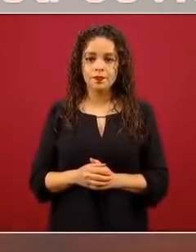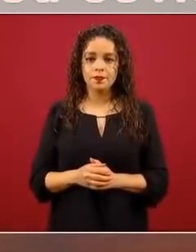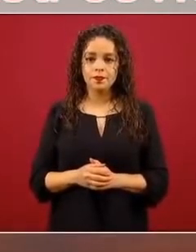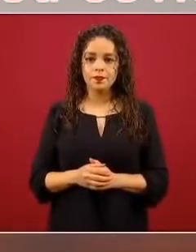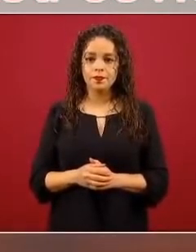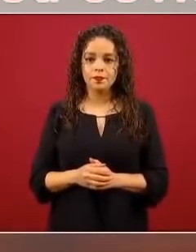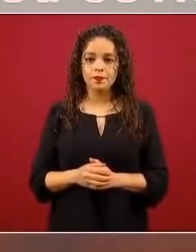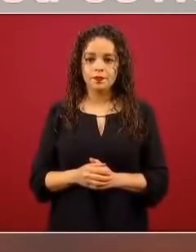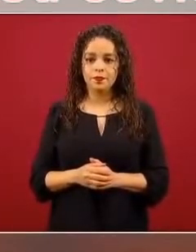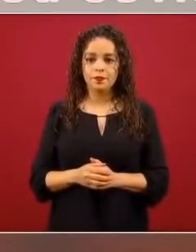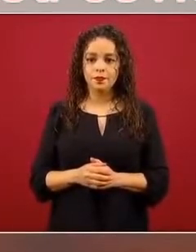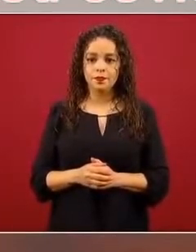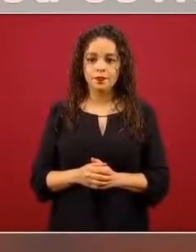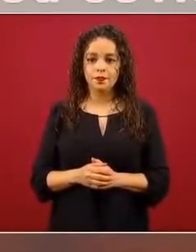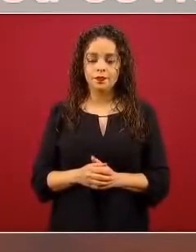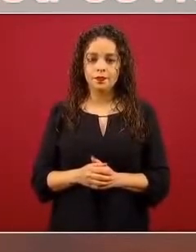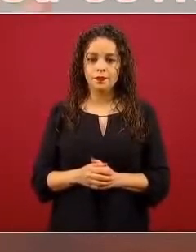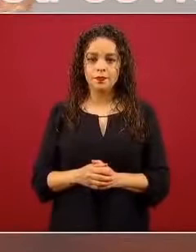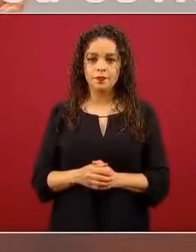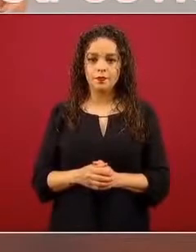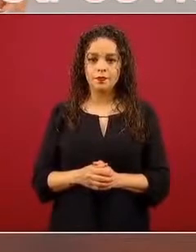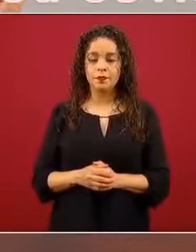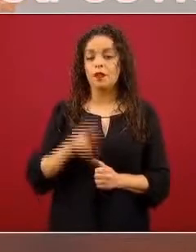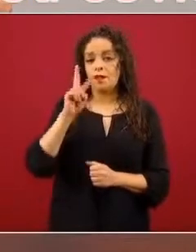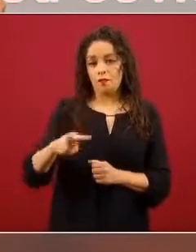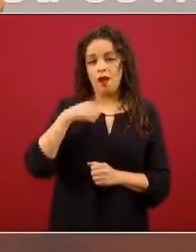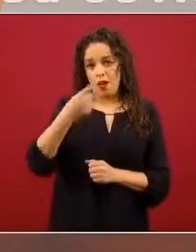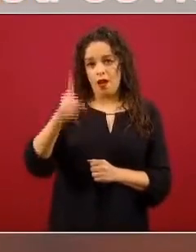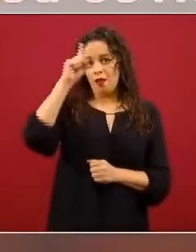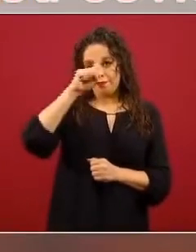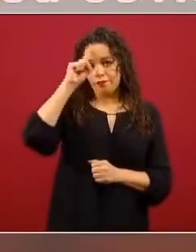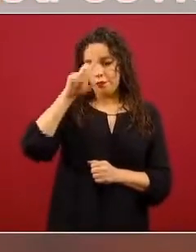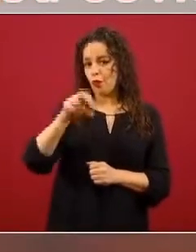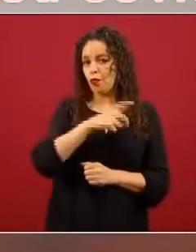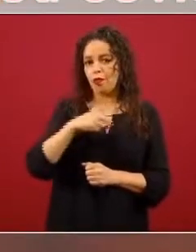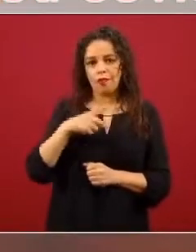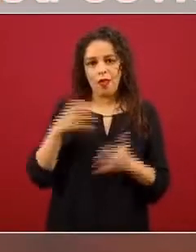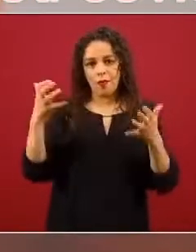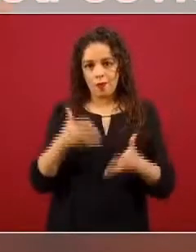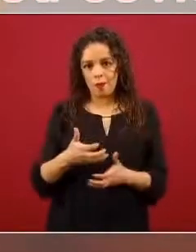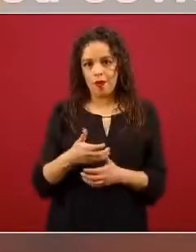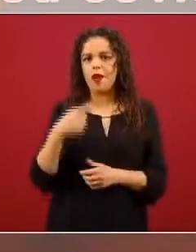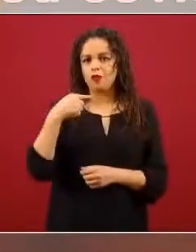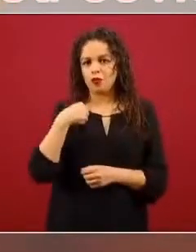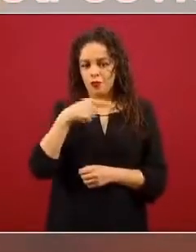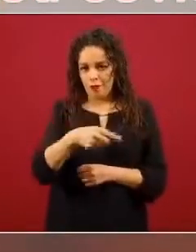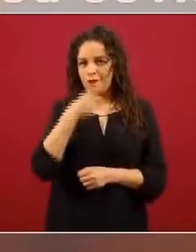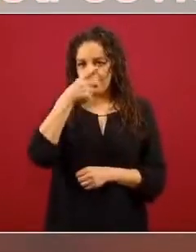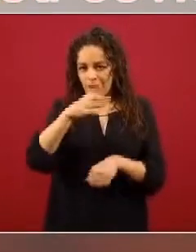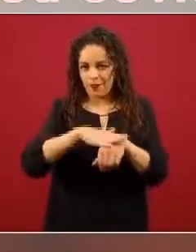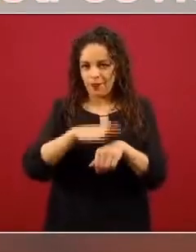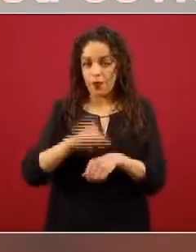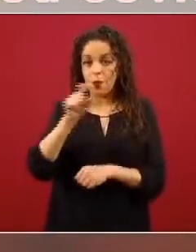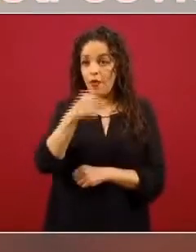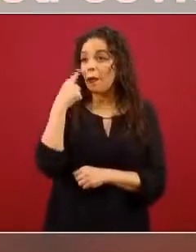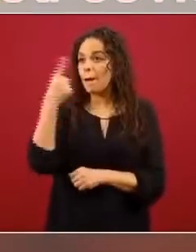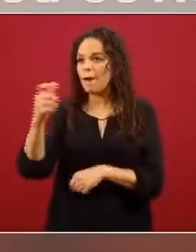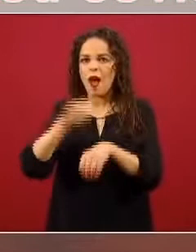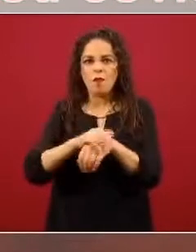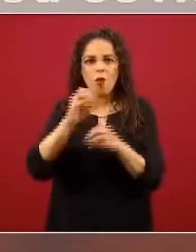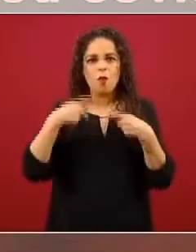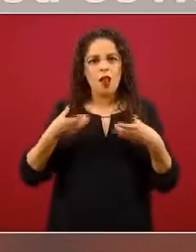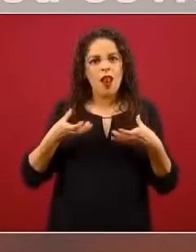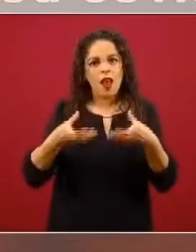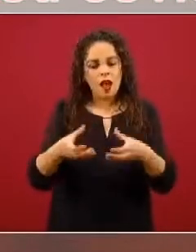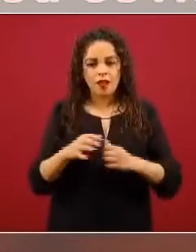Y luego, lo que no hagan. Y les invito a que lo vean entre sus amigos y las personas que van en la calle y demás. Hay muchas personas que